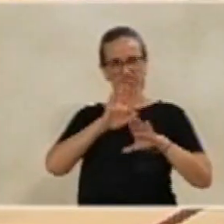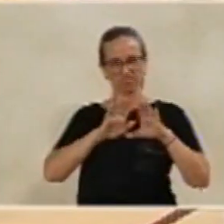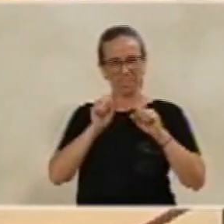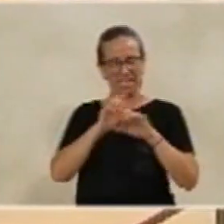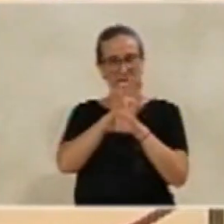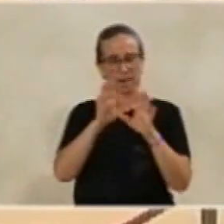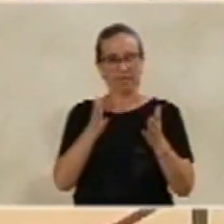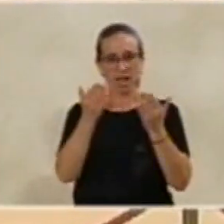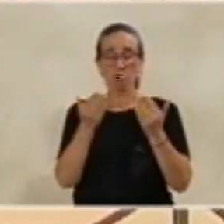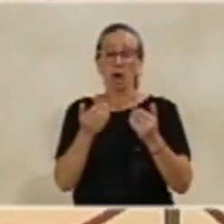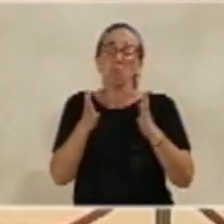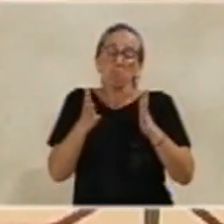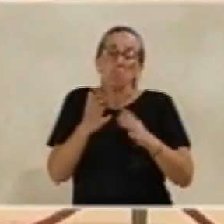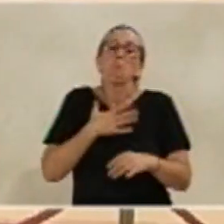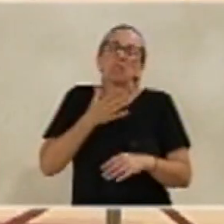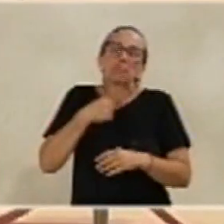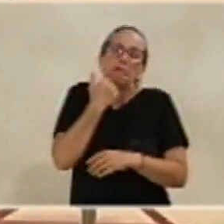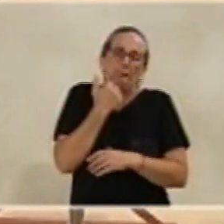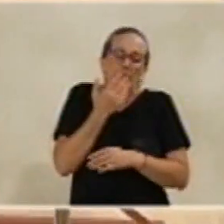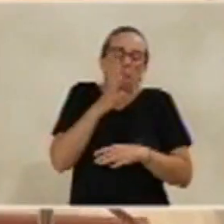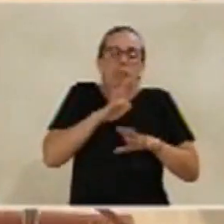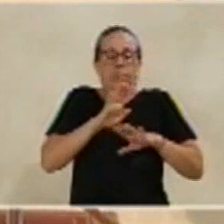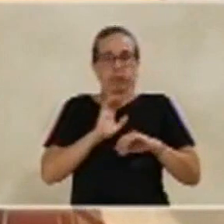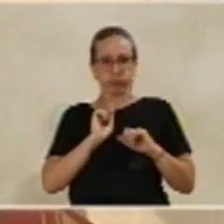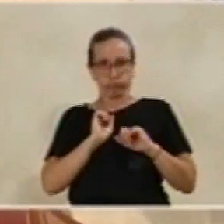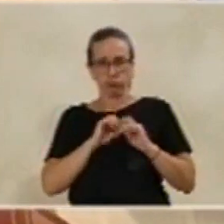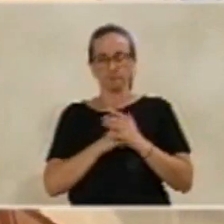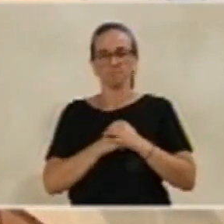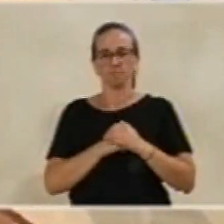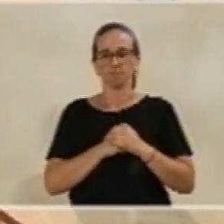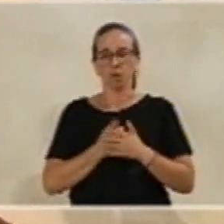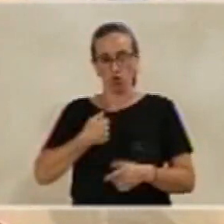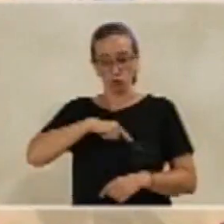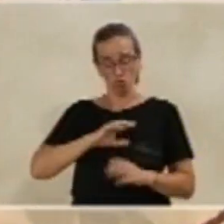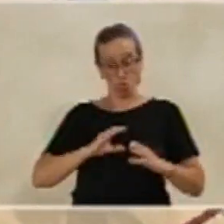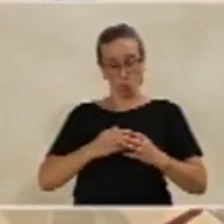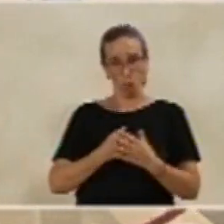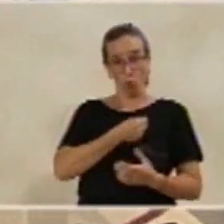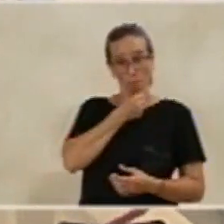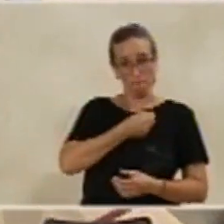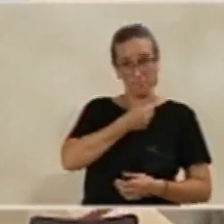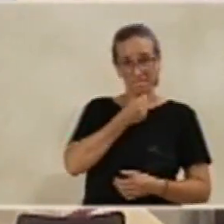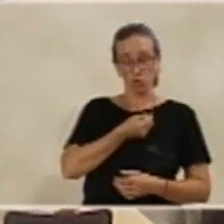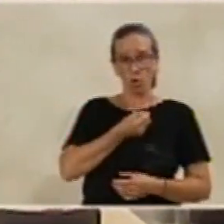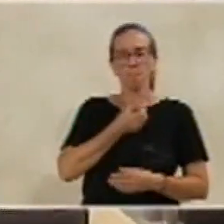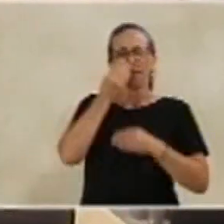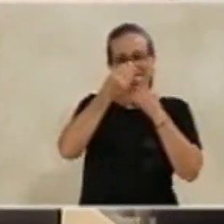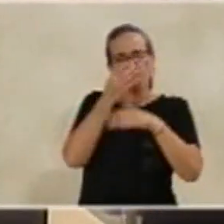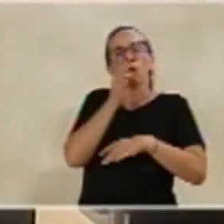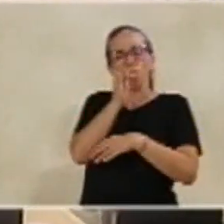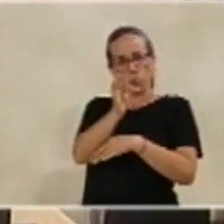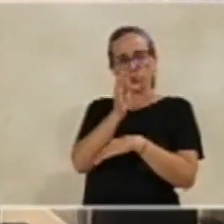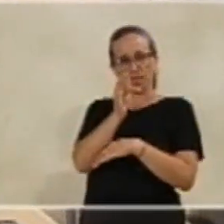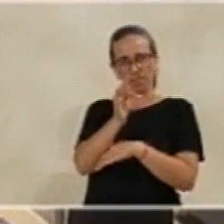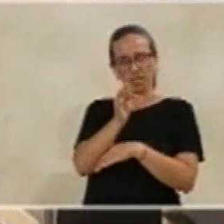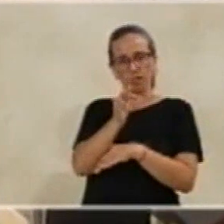Rectora del Patronato de Deportes, cada uno de ellos integrado por nueve concejales. También se ha dado cuenta de las 11.000 resoluciones